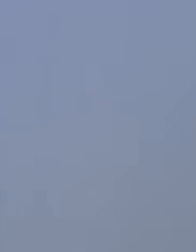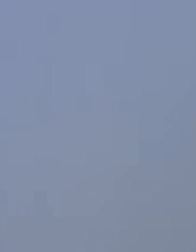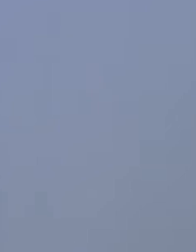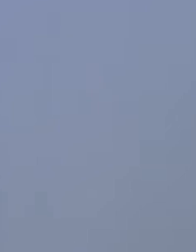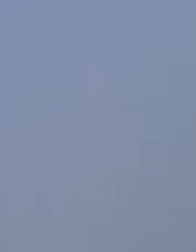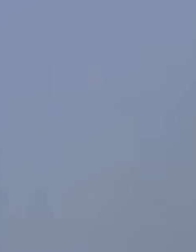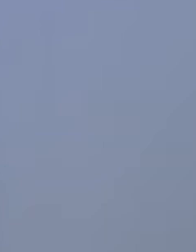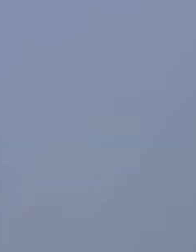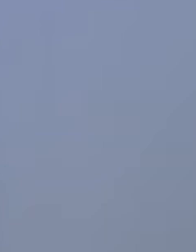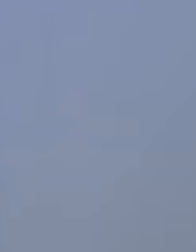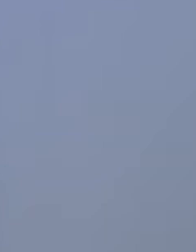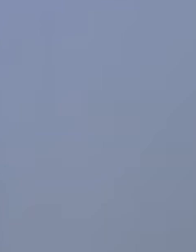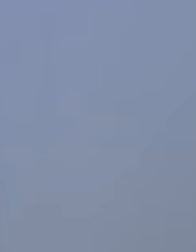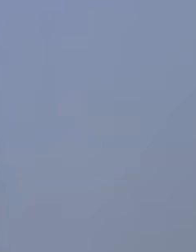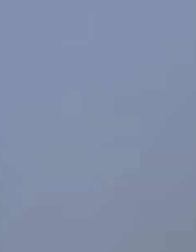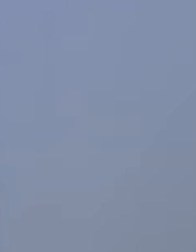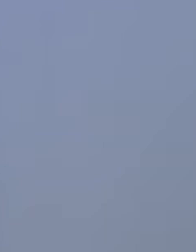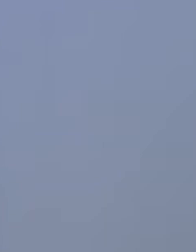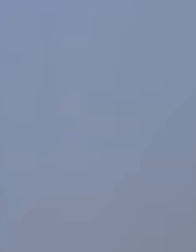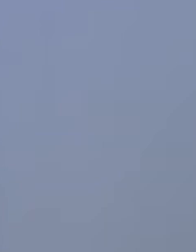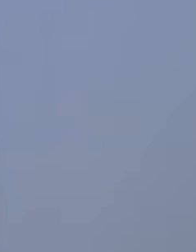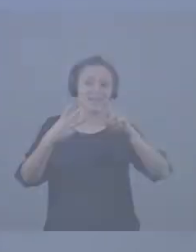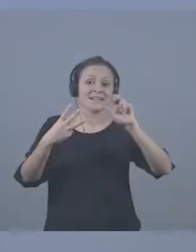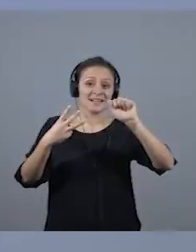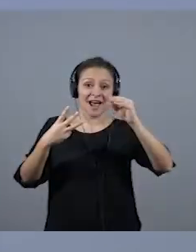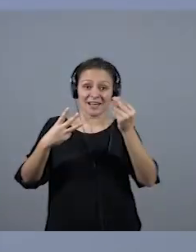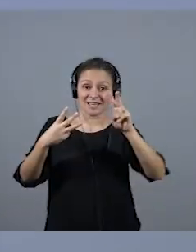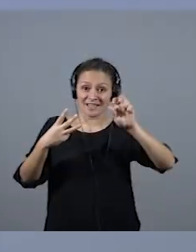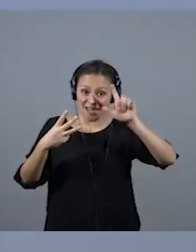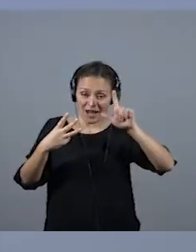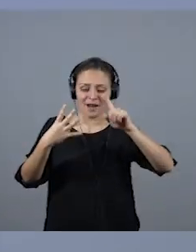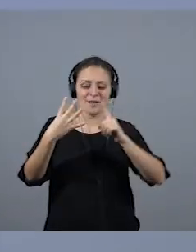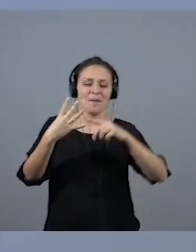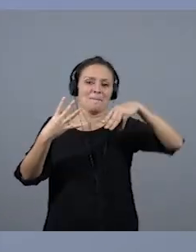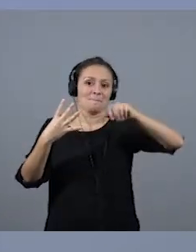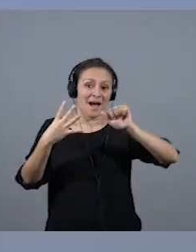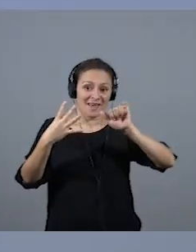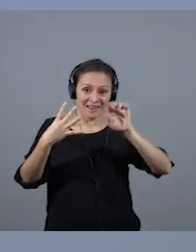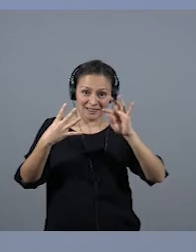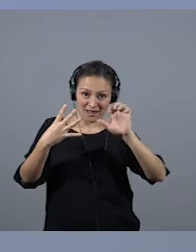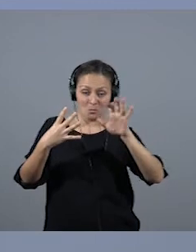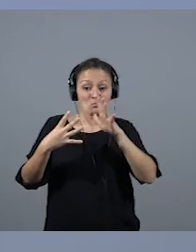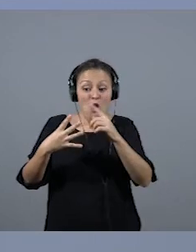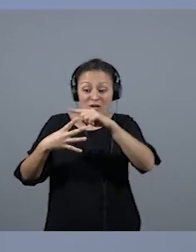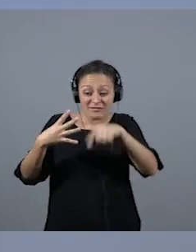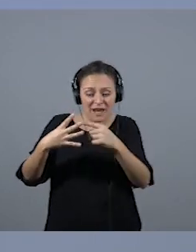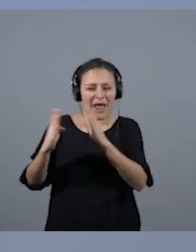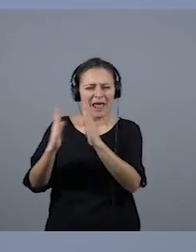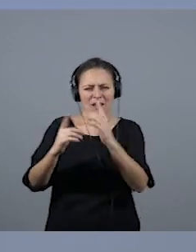Raquel y Maite, porque en diferentes etapas fueron referentes por varios motivos.